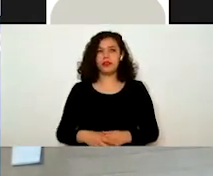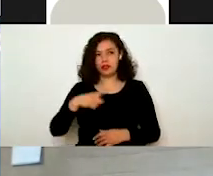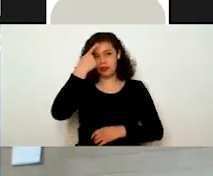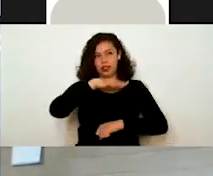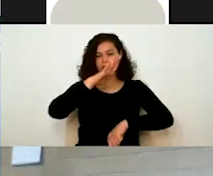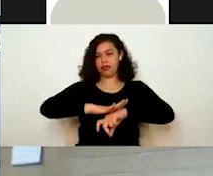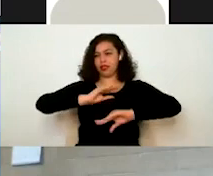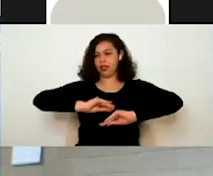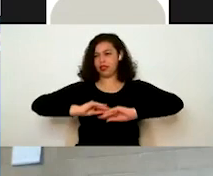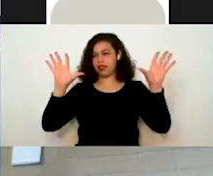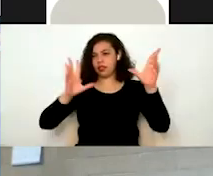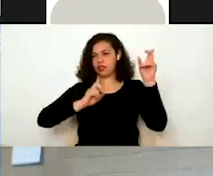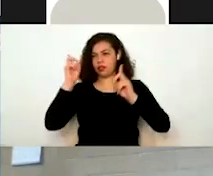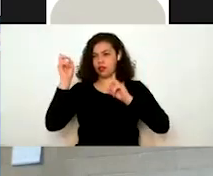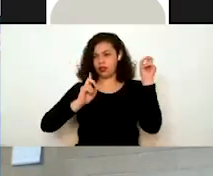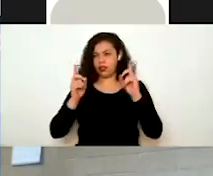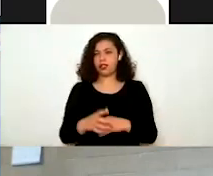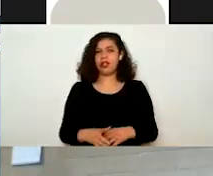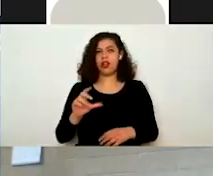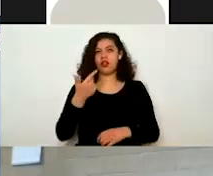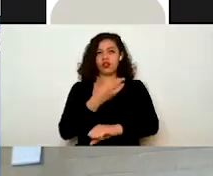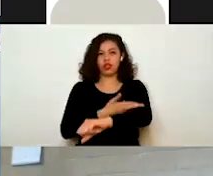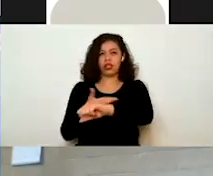dudas, vamos a hacer, vamos a hacer otro trámite.